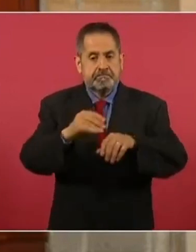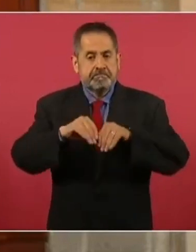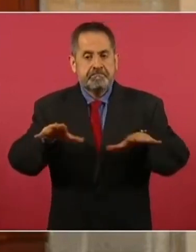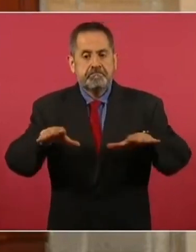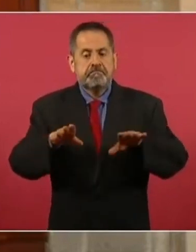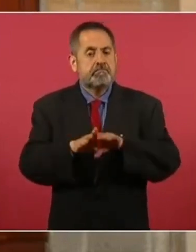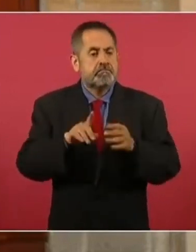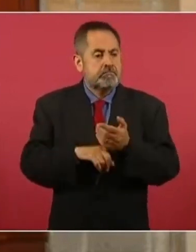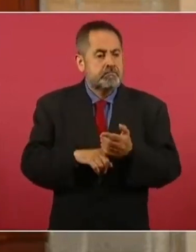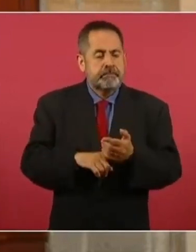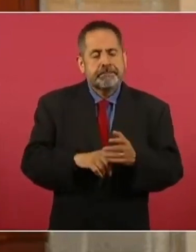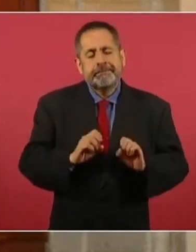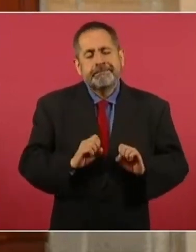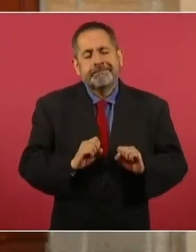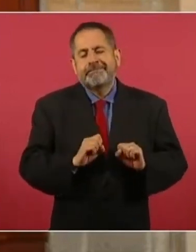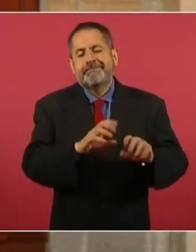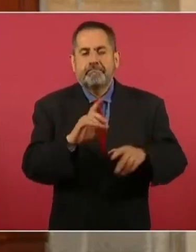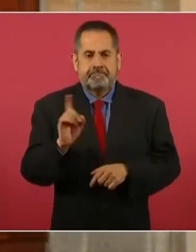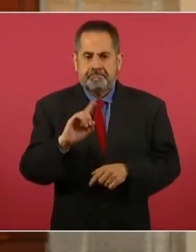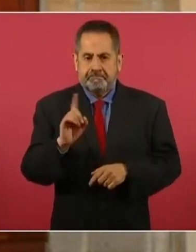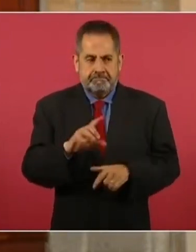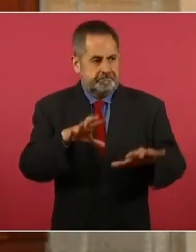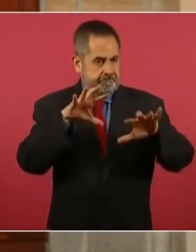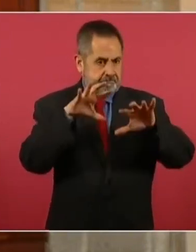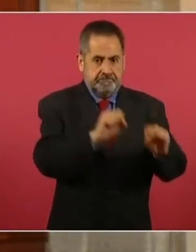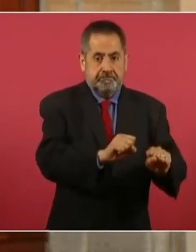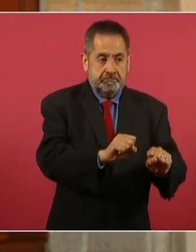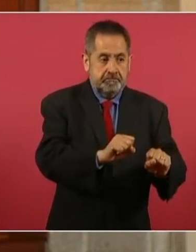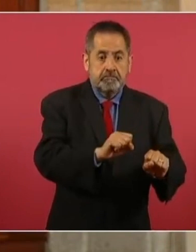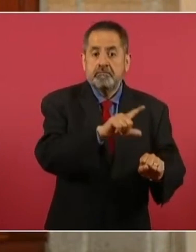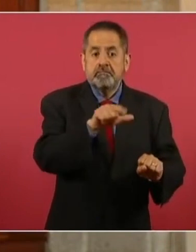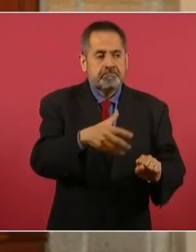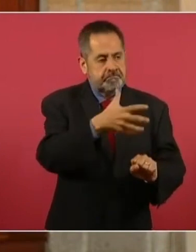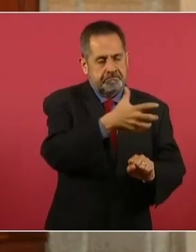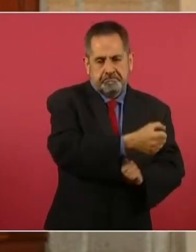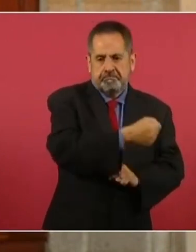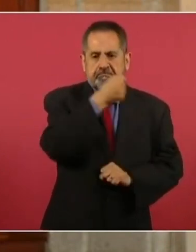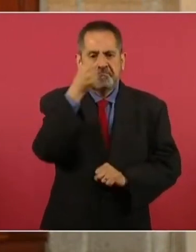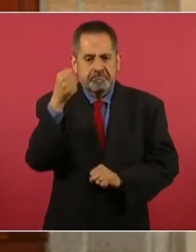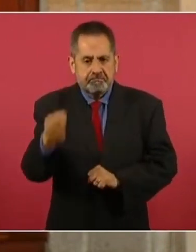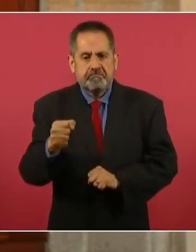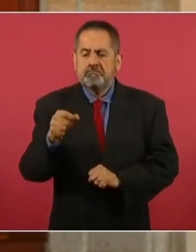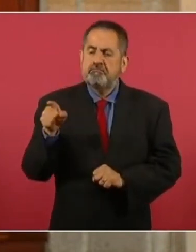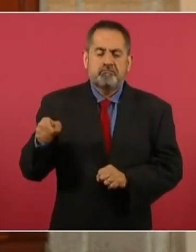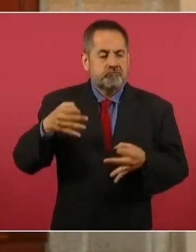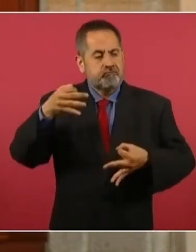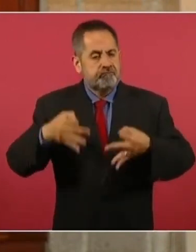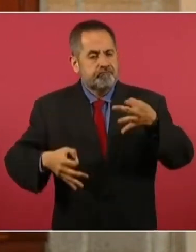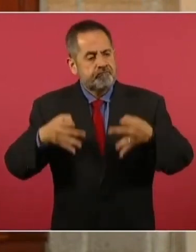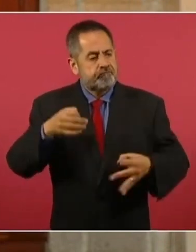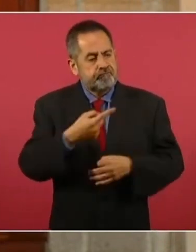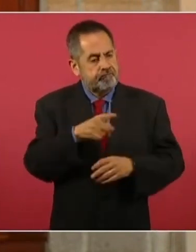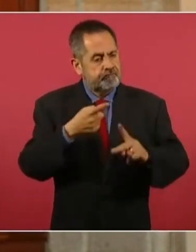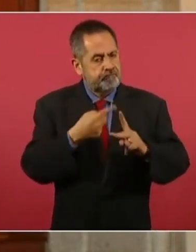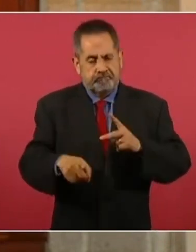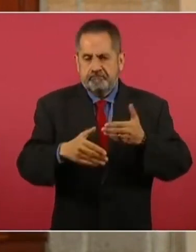que el combate a la impunidad no solamente es la detención, sino llevar ante los jueces, vincular a los procesos